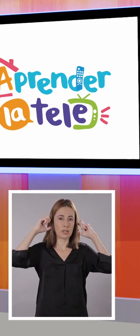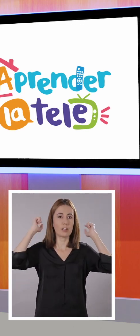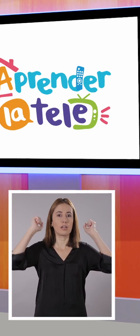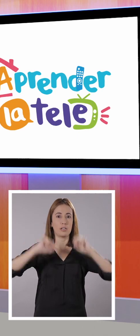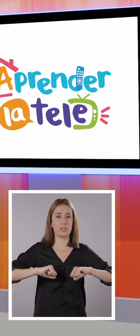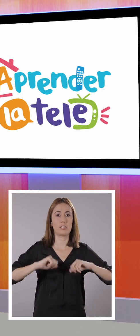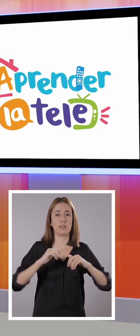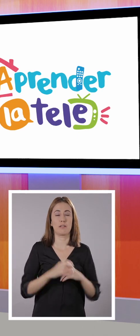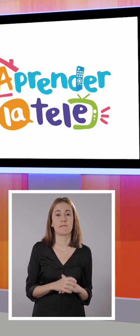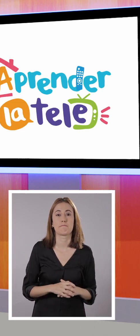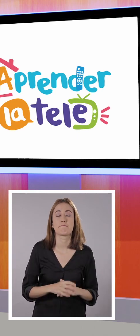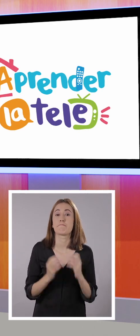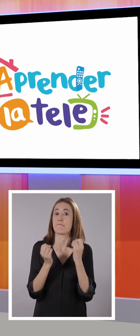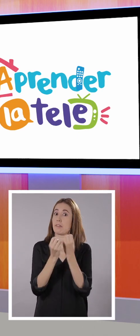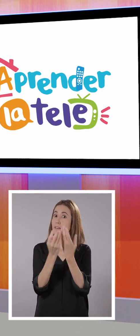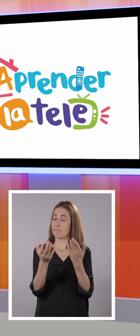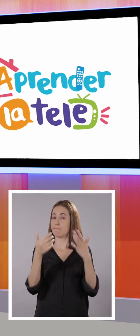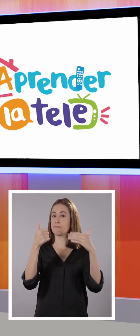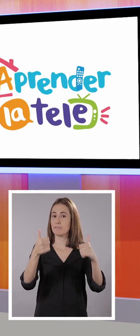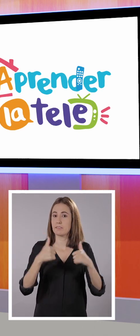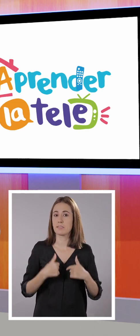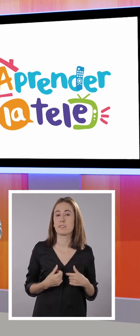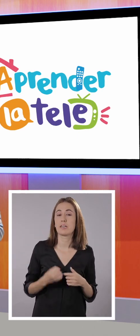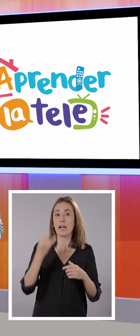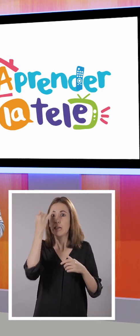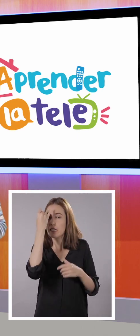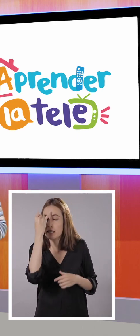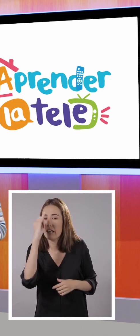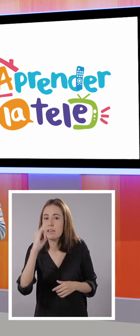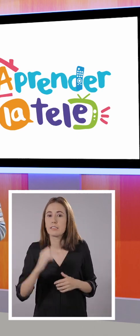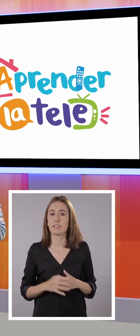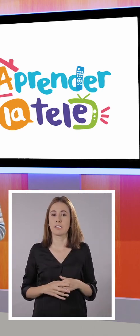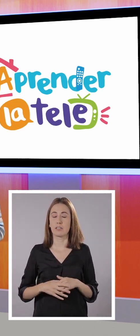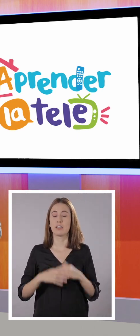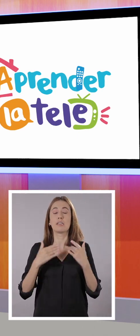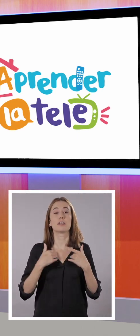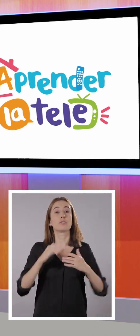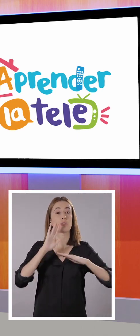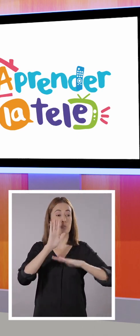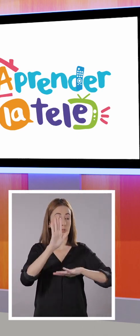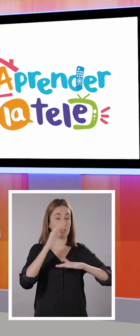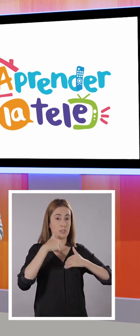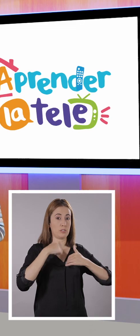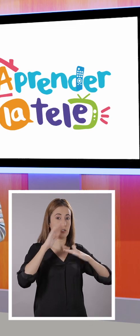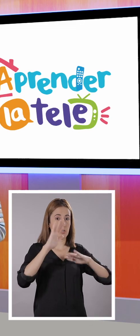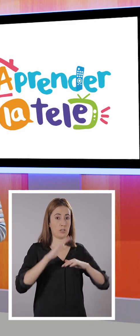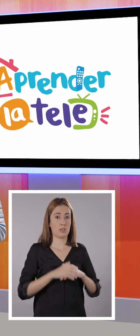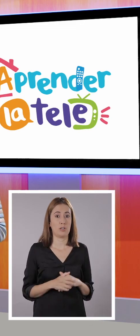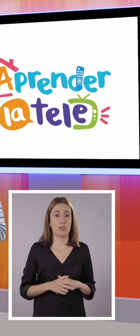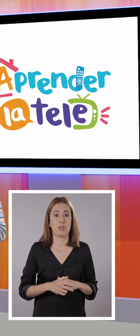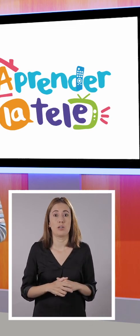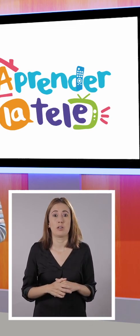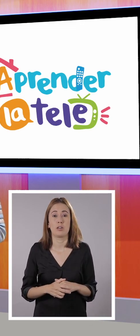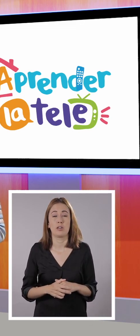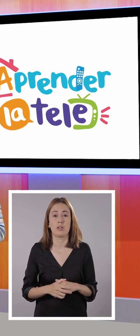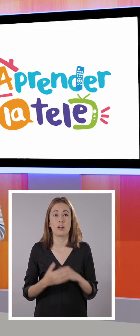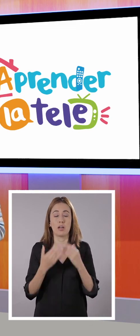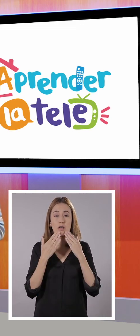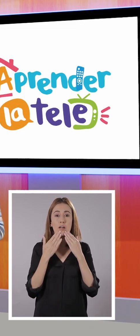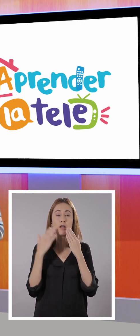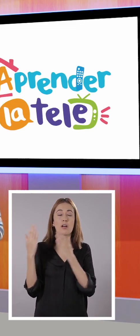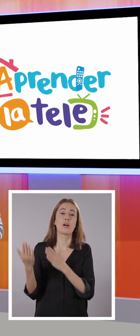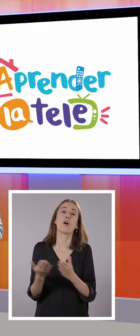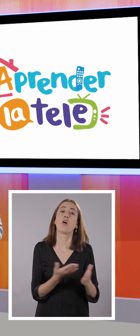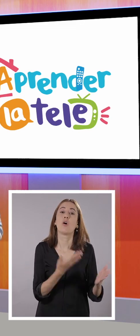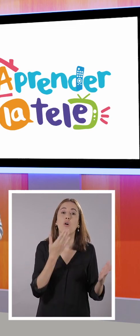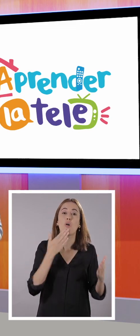mascarilla. Qué bien. Bueno, entonces, ahora vamos a hacer nuestra rutina de pensamiento. Ese es nuestro compromiso. La E de este